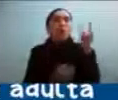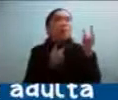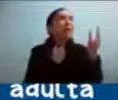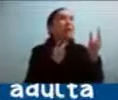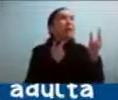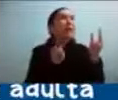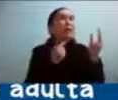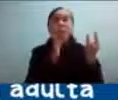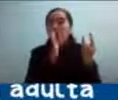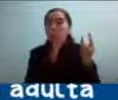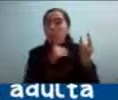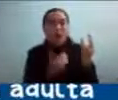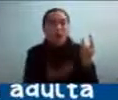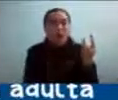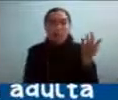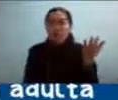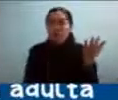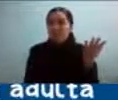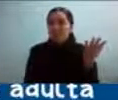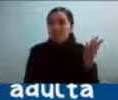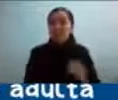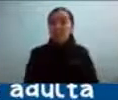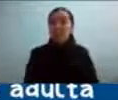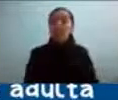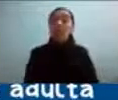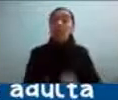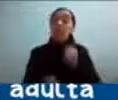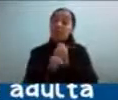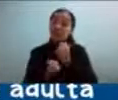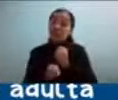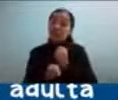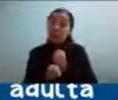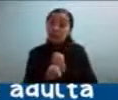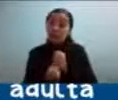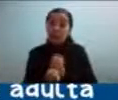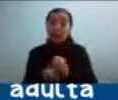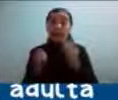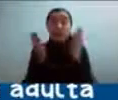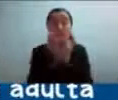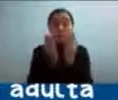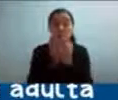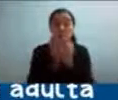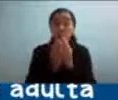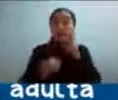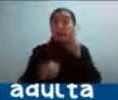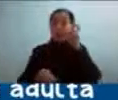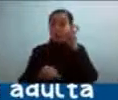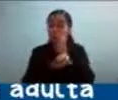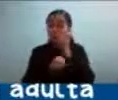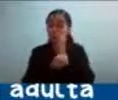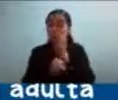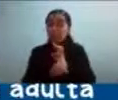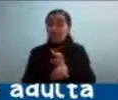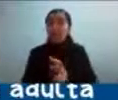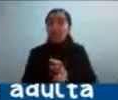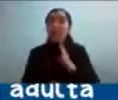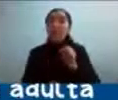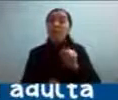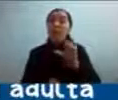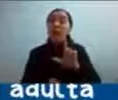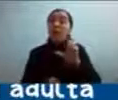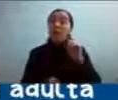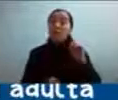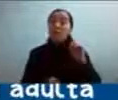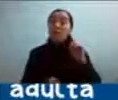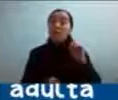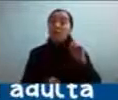bueno empecé a trabajar y a estudiar pedagogía Waldorf a los 19 años que es la misma educación que recibí yo de niña y